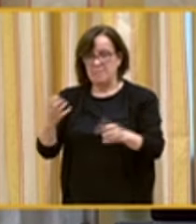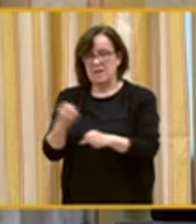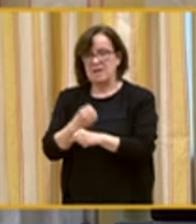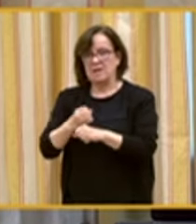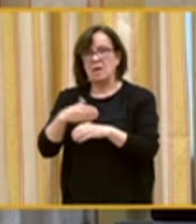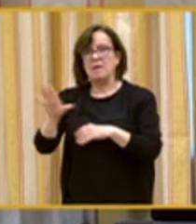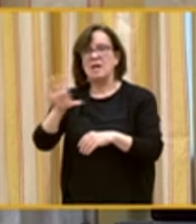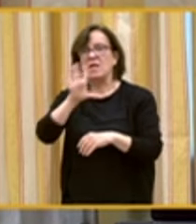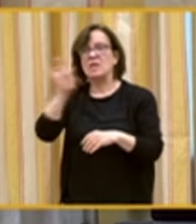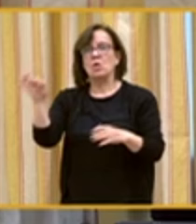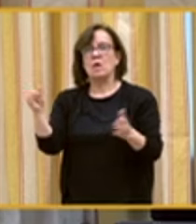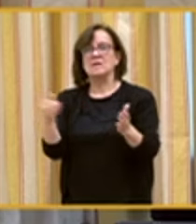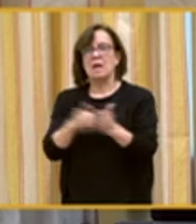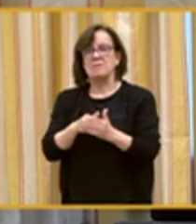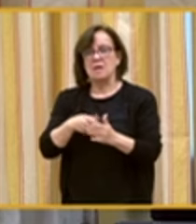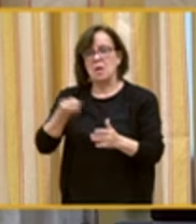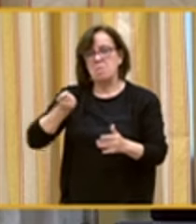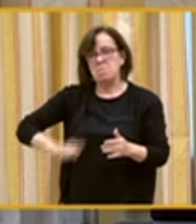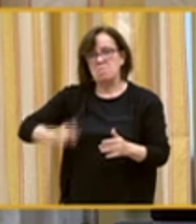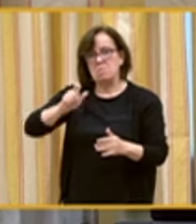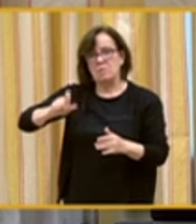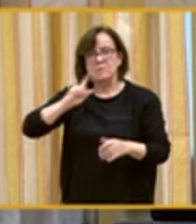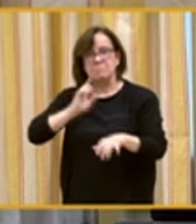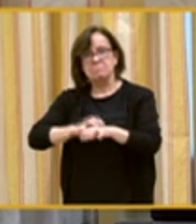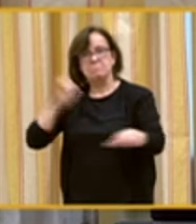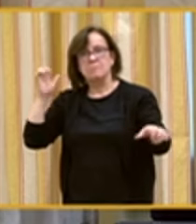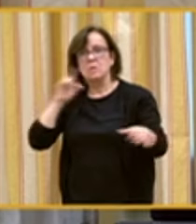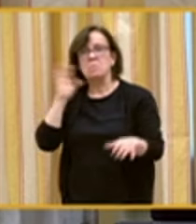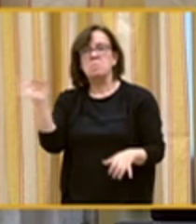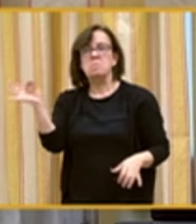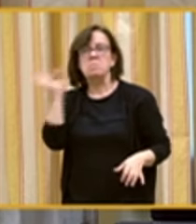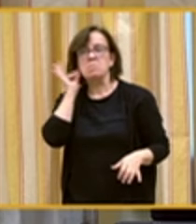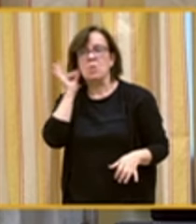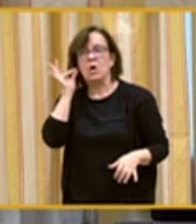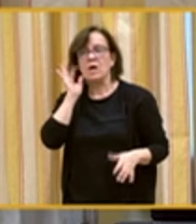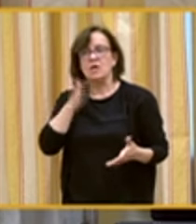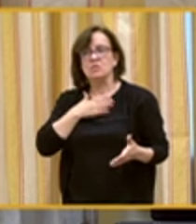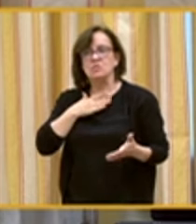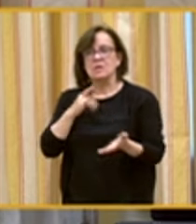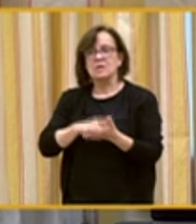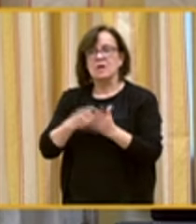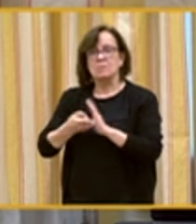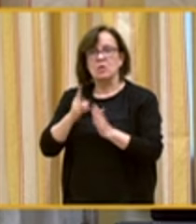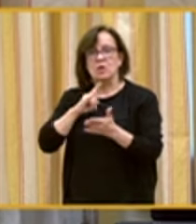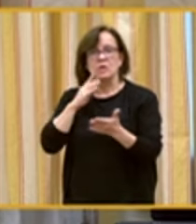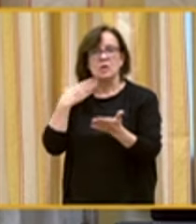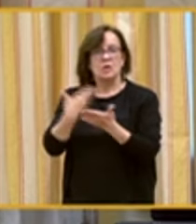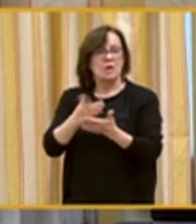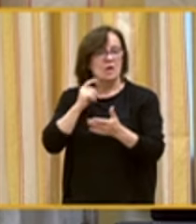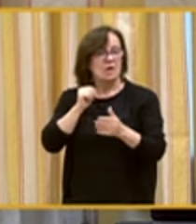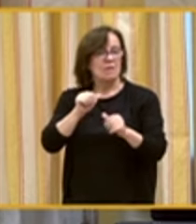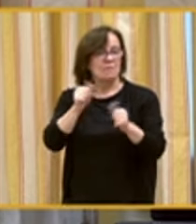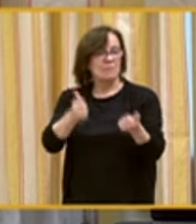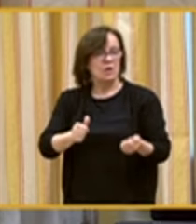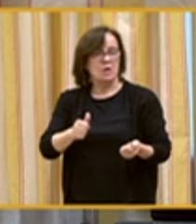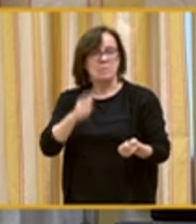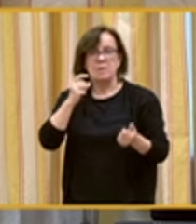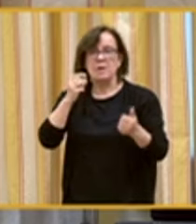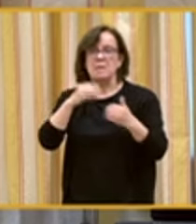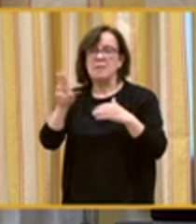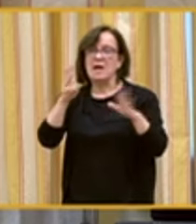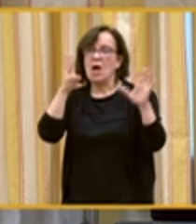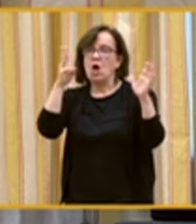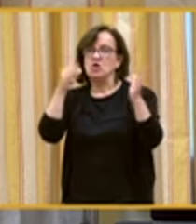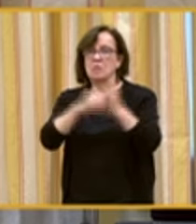a más de 50.000 profesionales, mayoritariamente mujeres, y en nuestros proyectos contribuyen de forma generosa más de 8.000